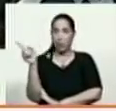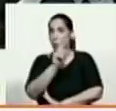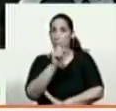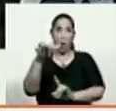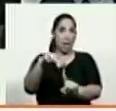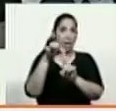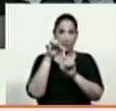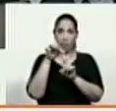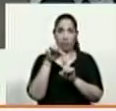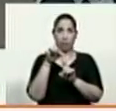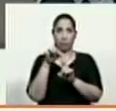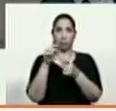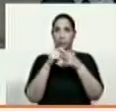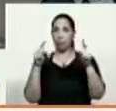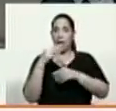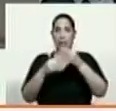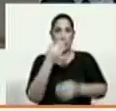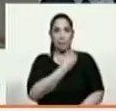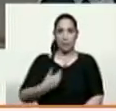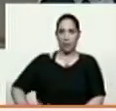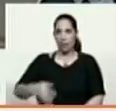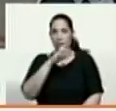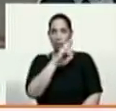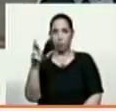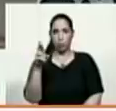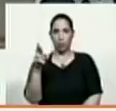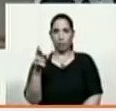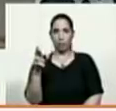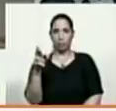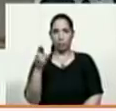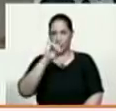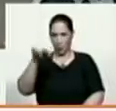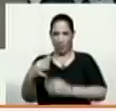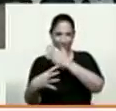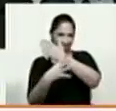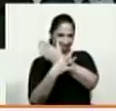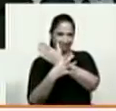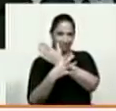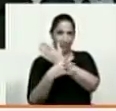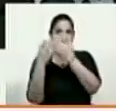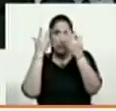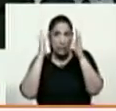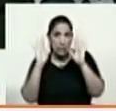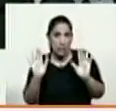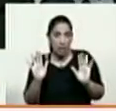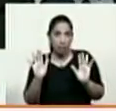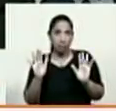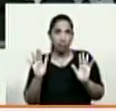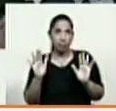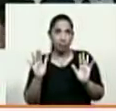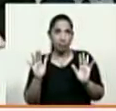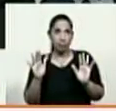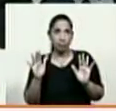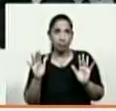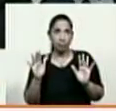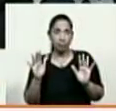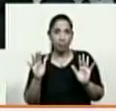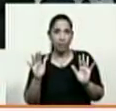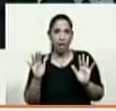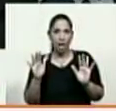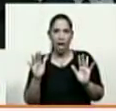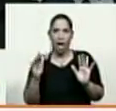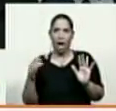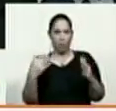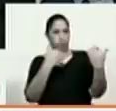como dije para ejercer la presidencia de la república pretende ser como dije la cabeza de dos poderes